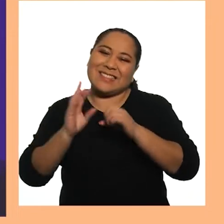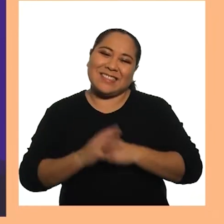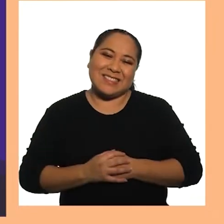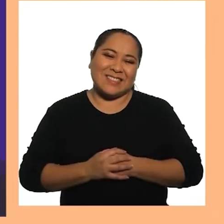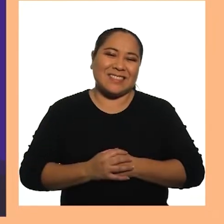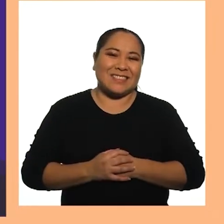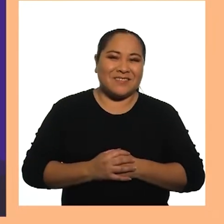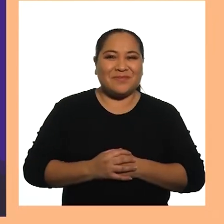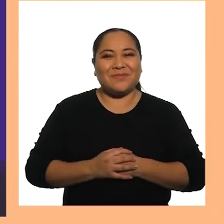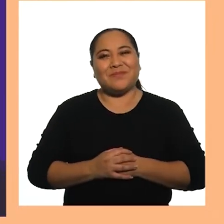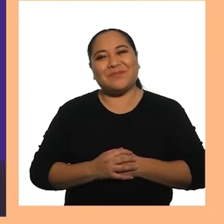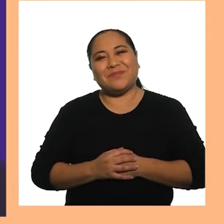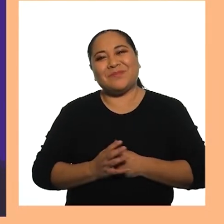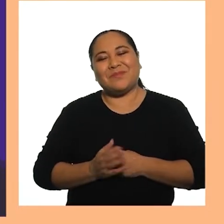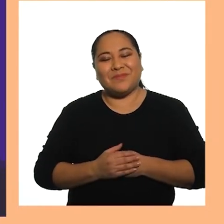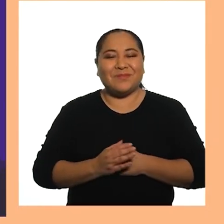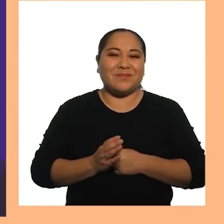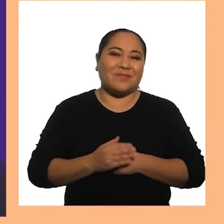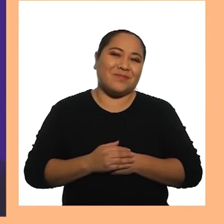verás.